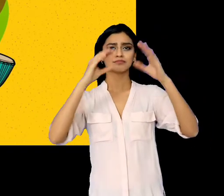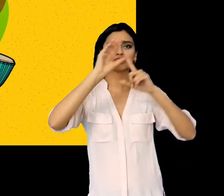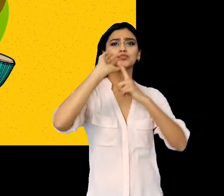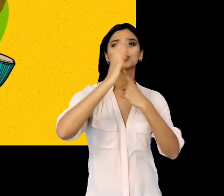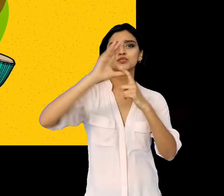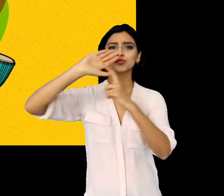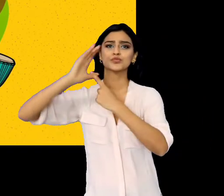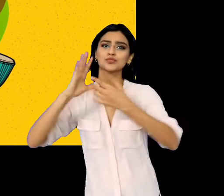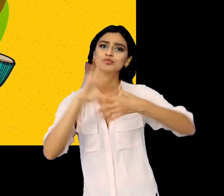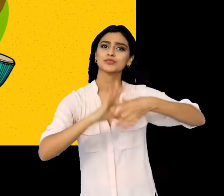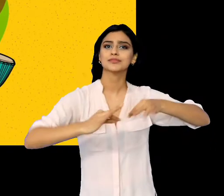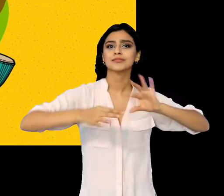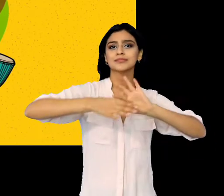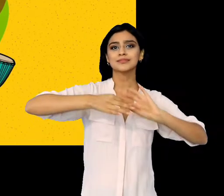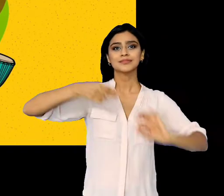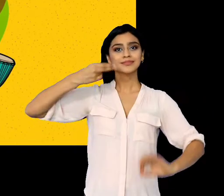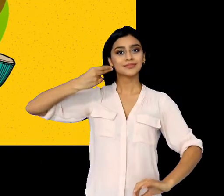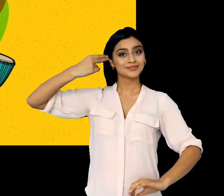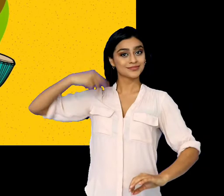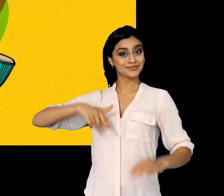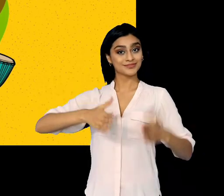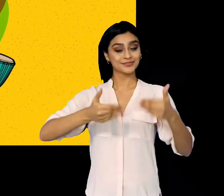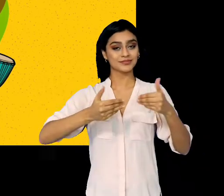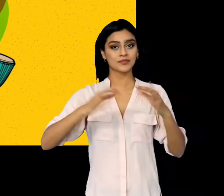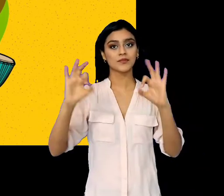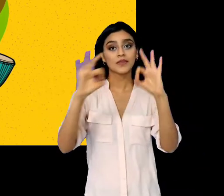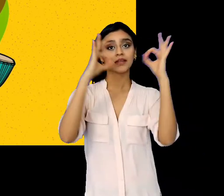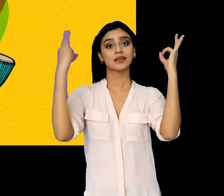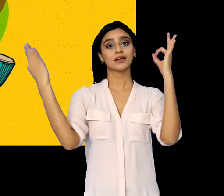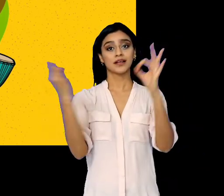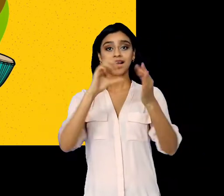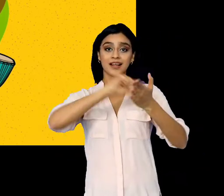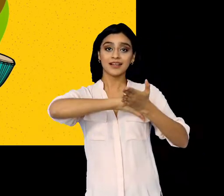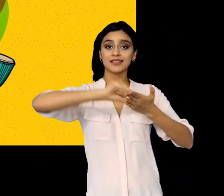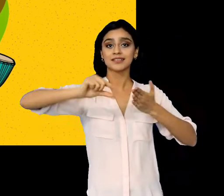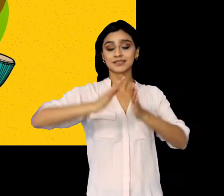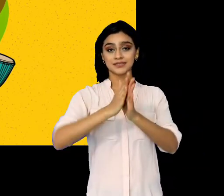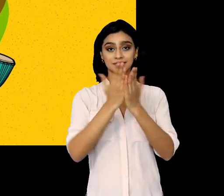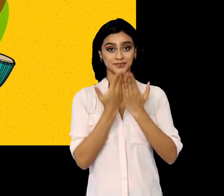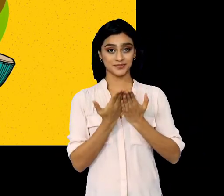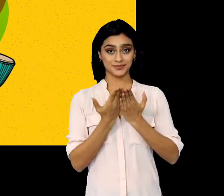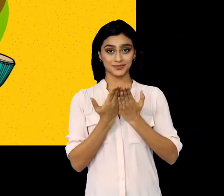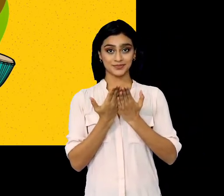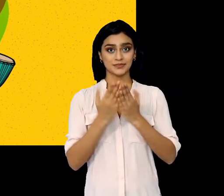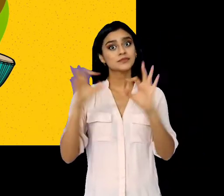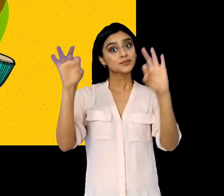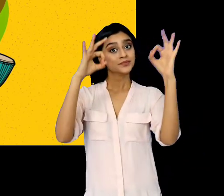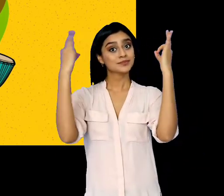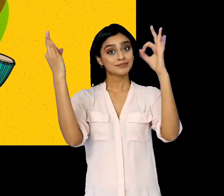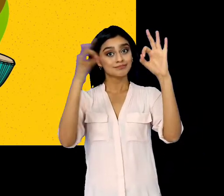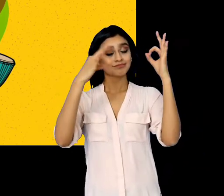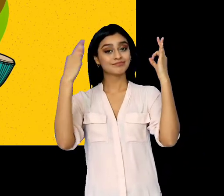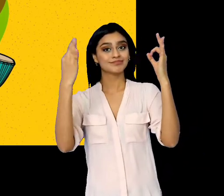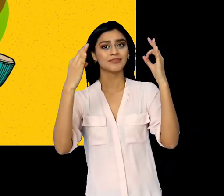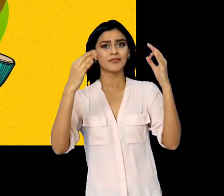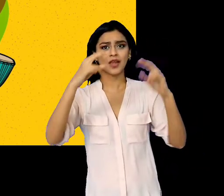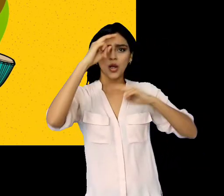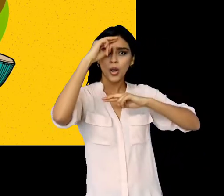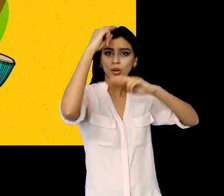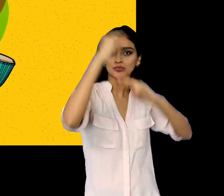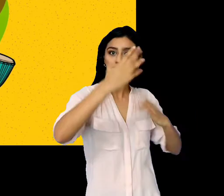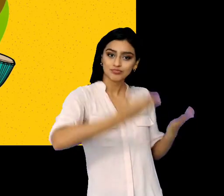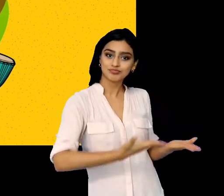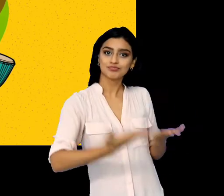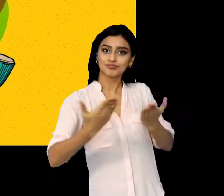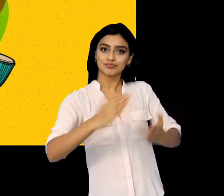de Cuentos y Leyendas de Panamá, celebrando la Semana del Libro. En esta fiesta de la Palabra nos honra presentar a